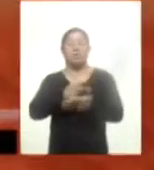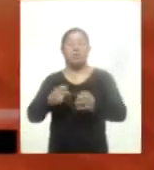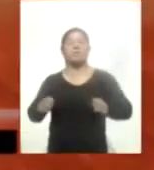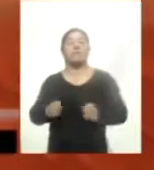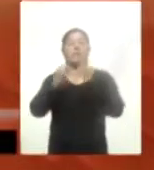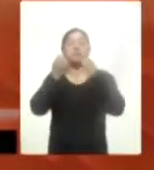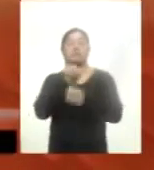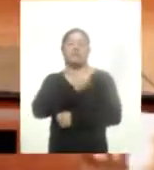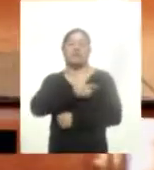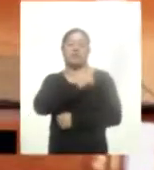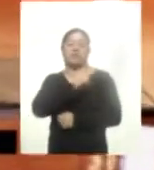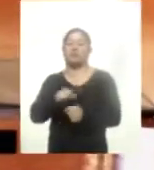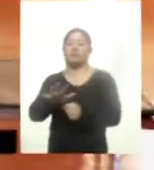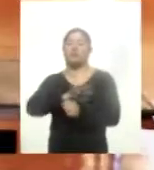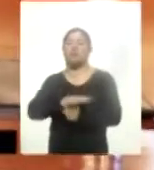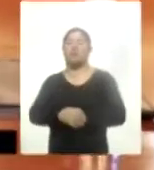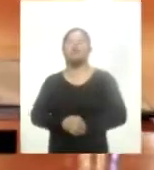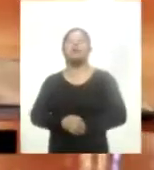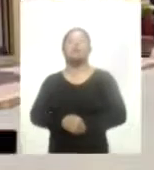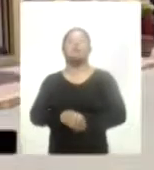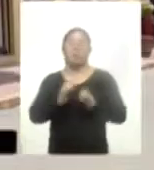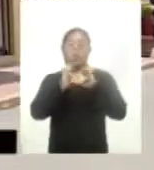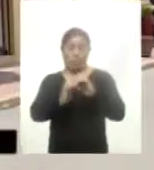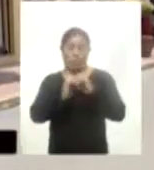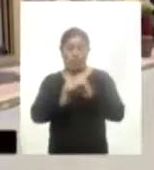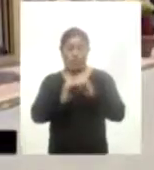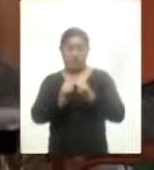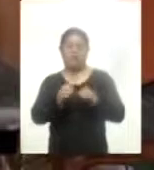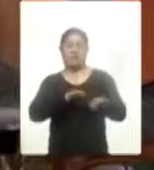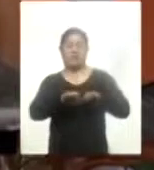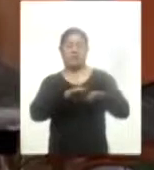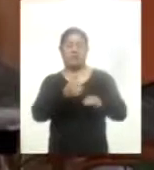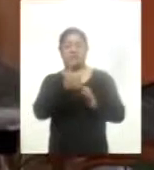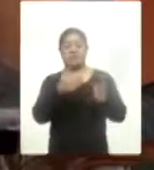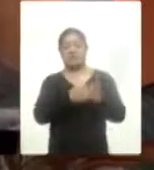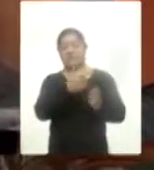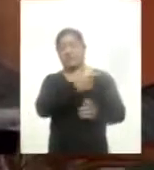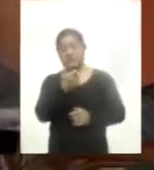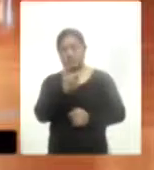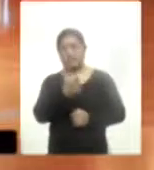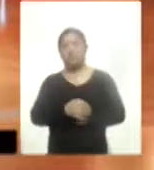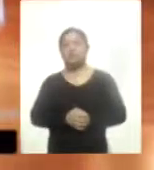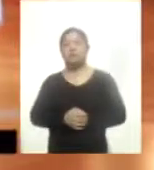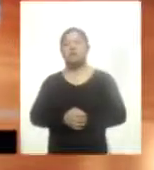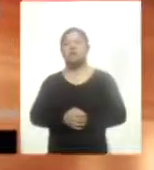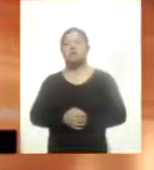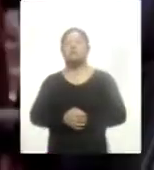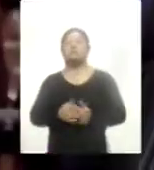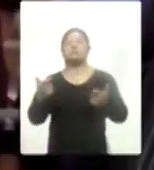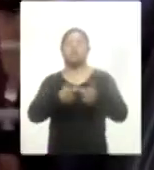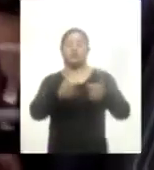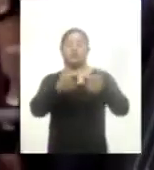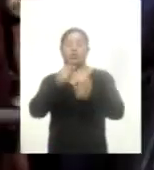estatal ante COVID-19 ha permitido conservar hasta este momento un total de 6.700 empleos con una inversión de